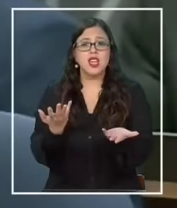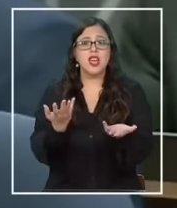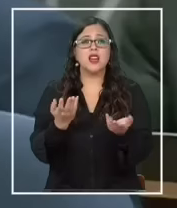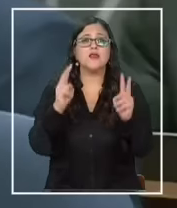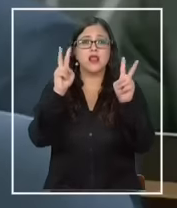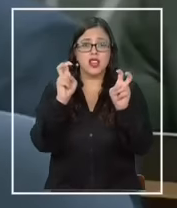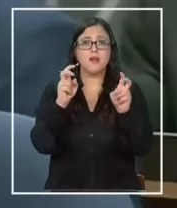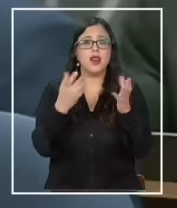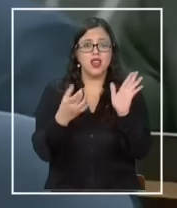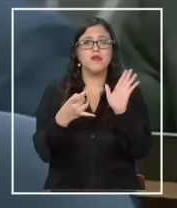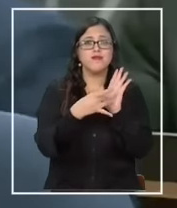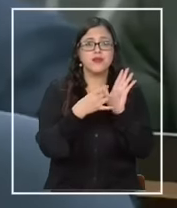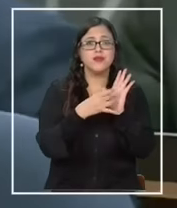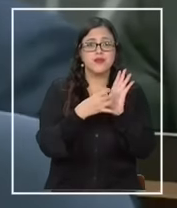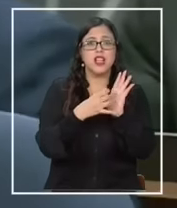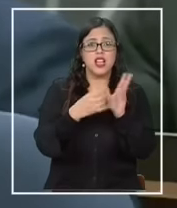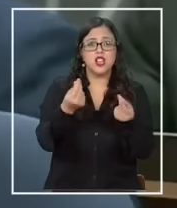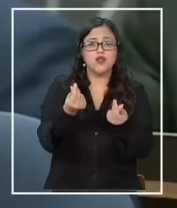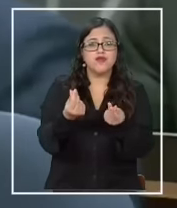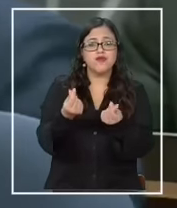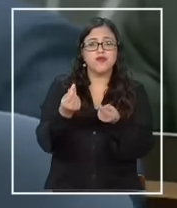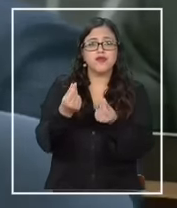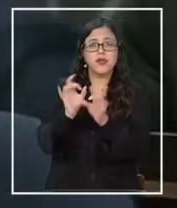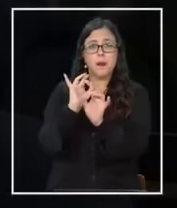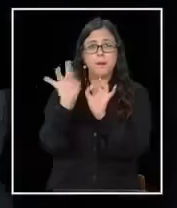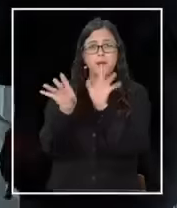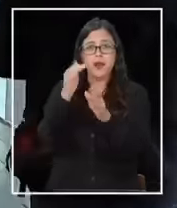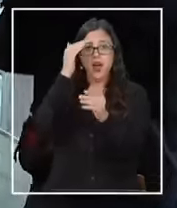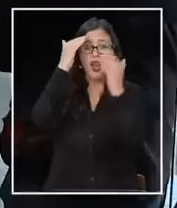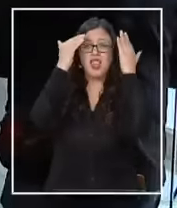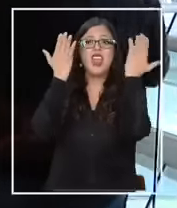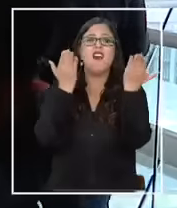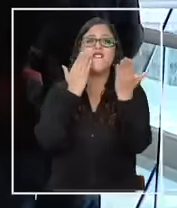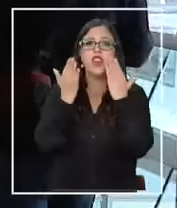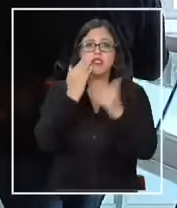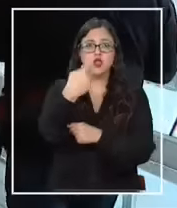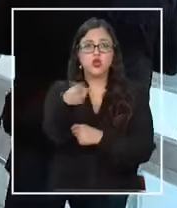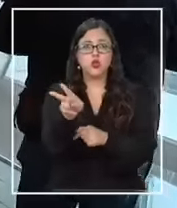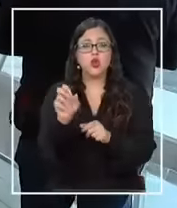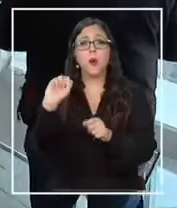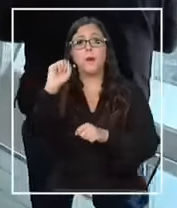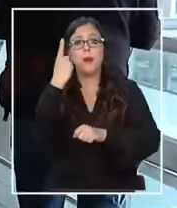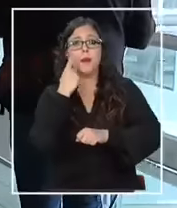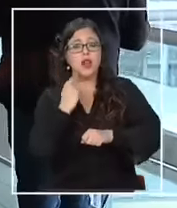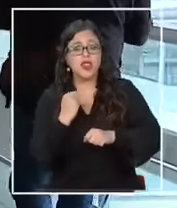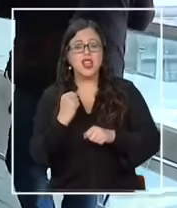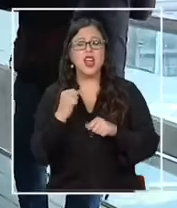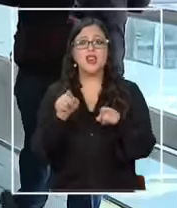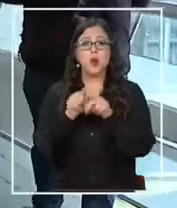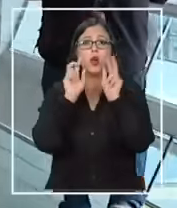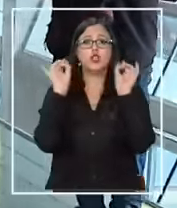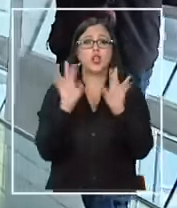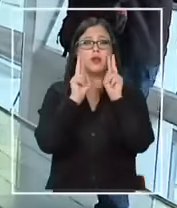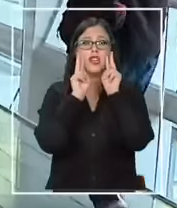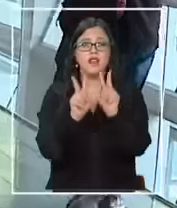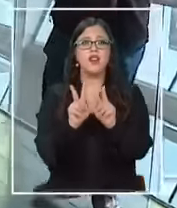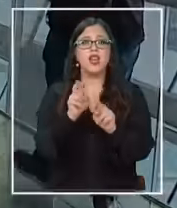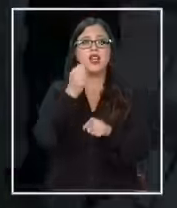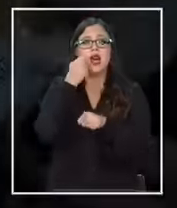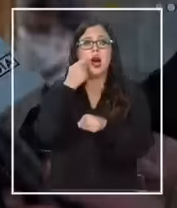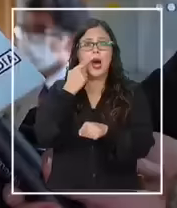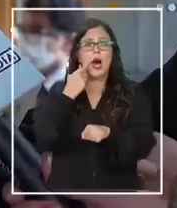ilícitos ya referidos, montos que iban en su directo beneficio. Primera jornada en la que solo se pudo ver, no escuchar, al cabiz bajo